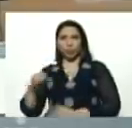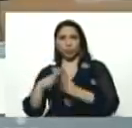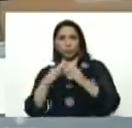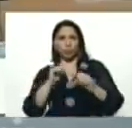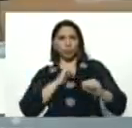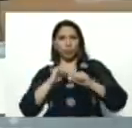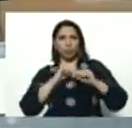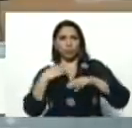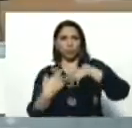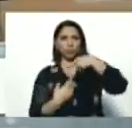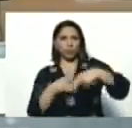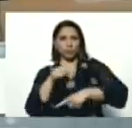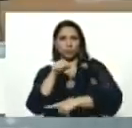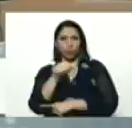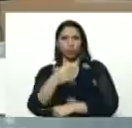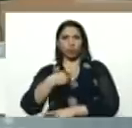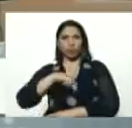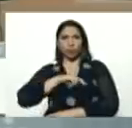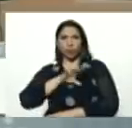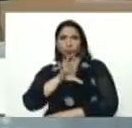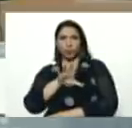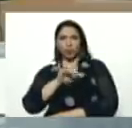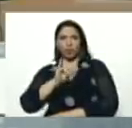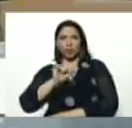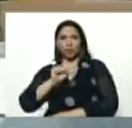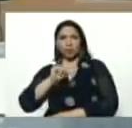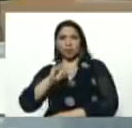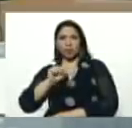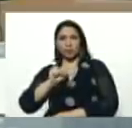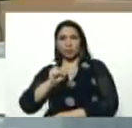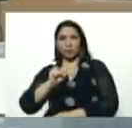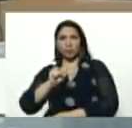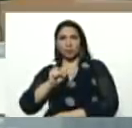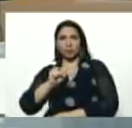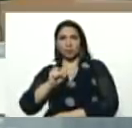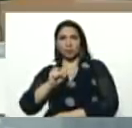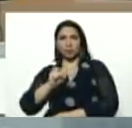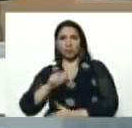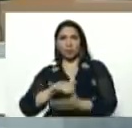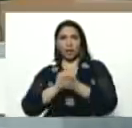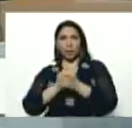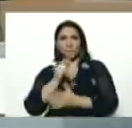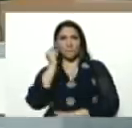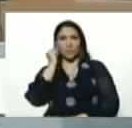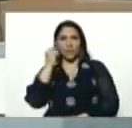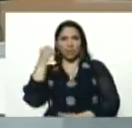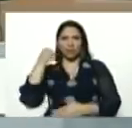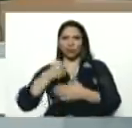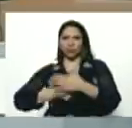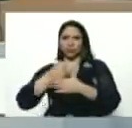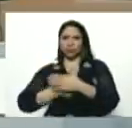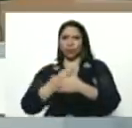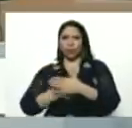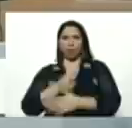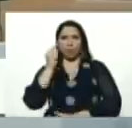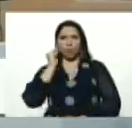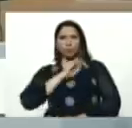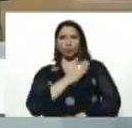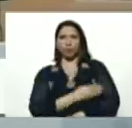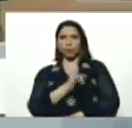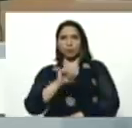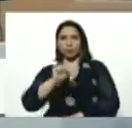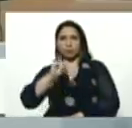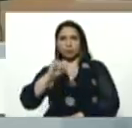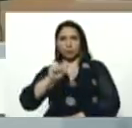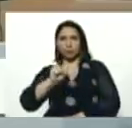en nuestro país, compañera, Isis Ochoa, de las, luchadoras, mujeres luchadoras, Isis Ochoa,